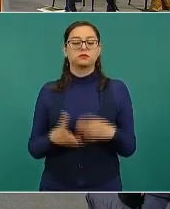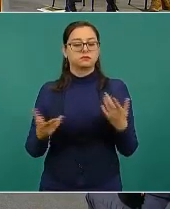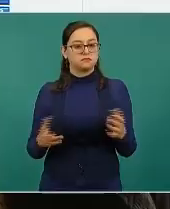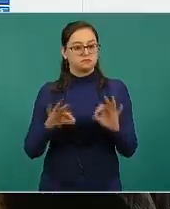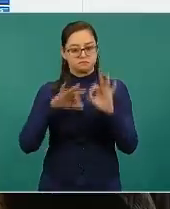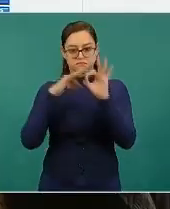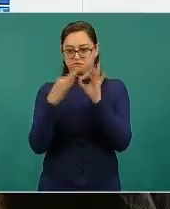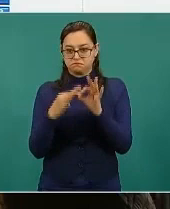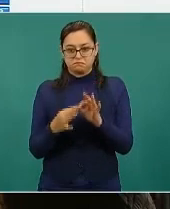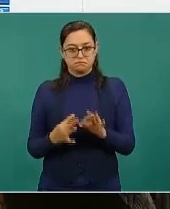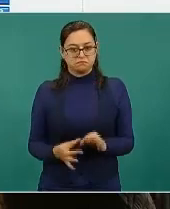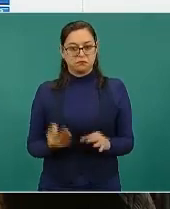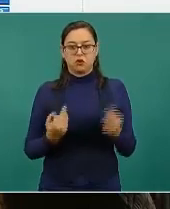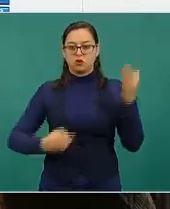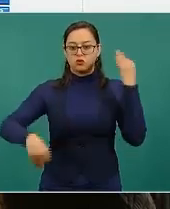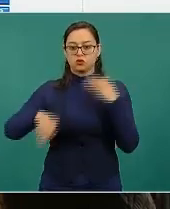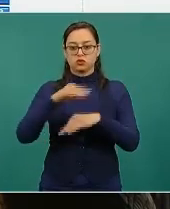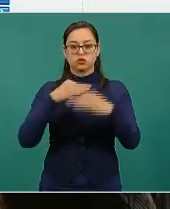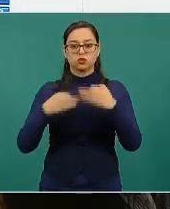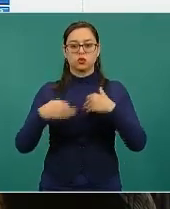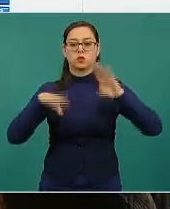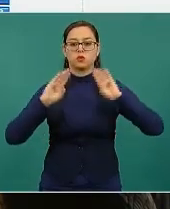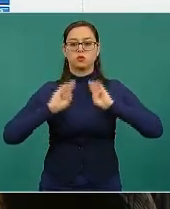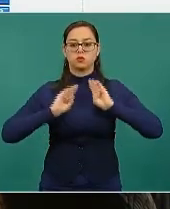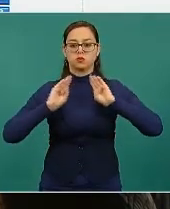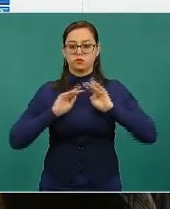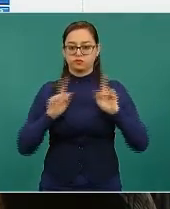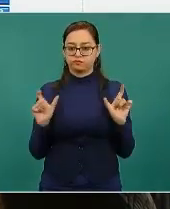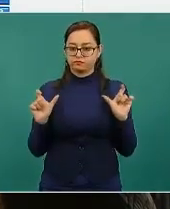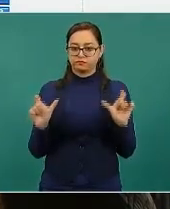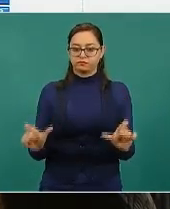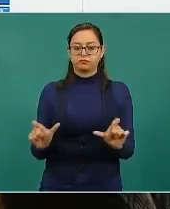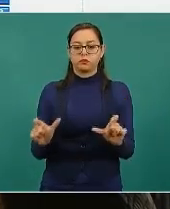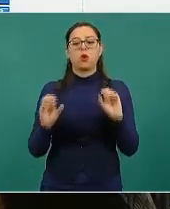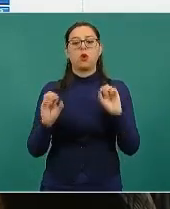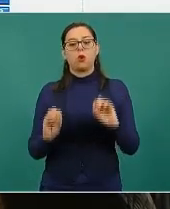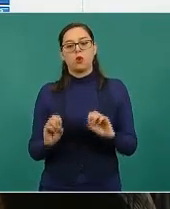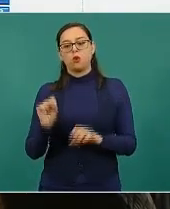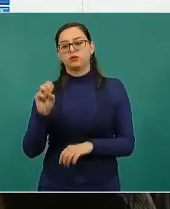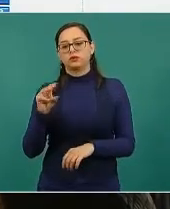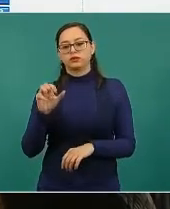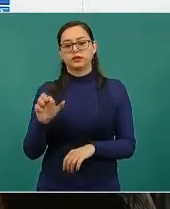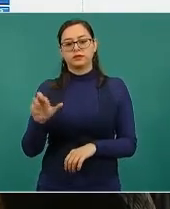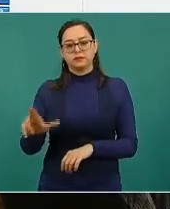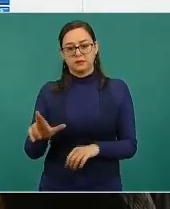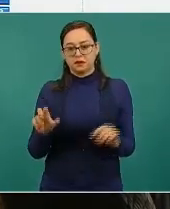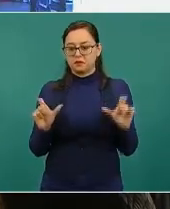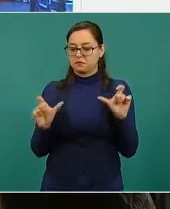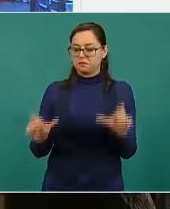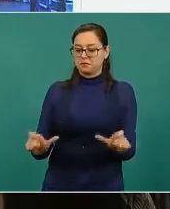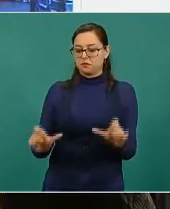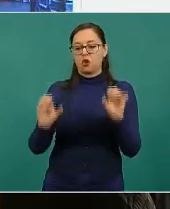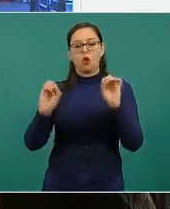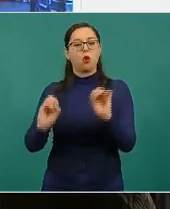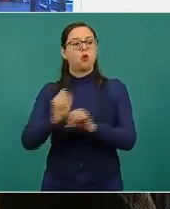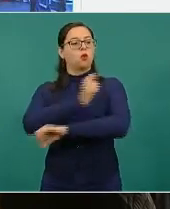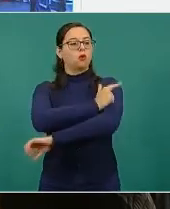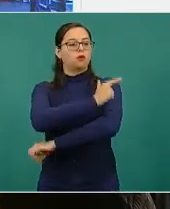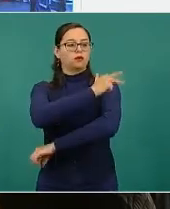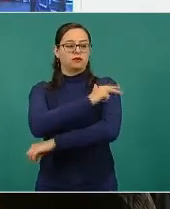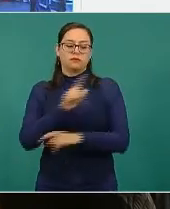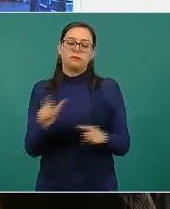vacunas con la seguridad del Ejército, de la Armada y de la Guardia Nacional. Adelante,